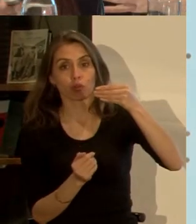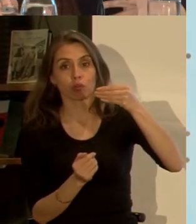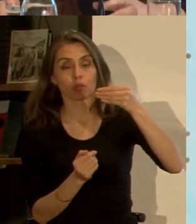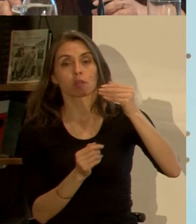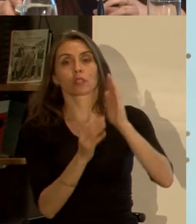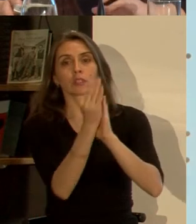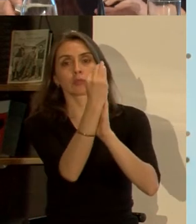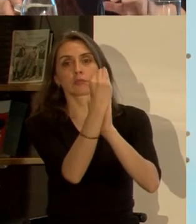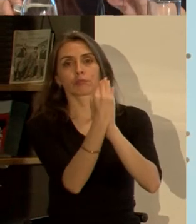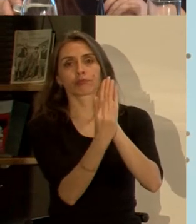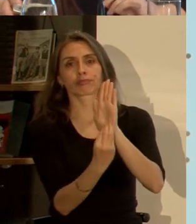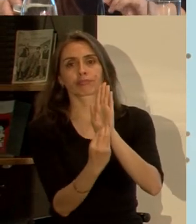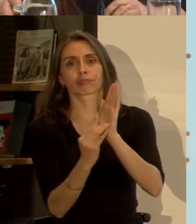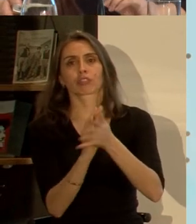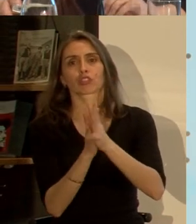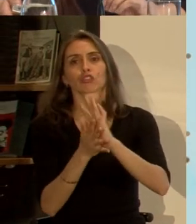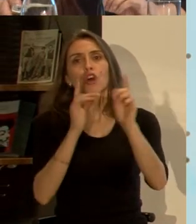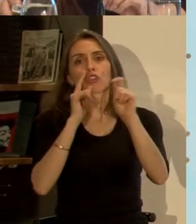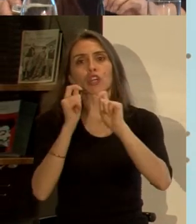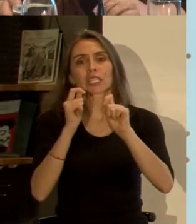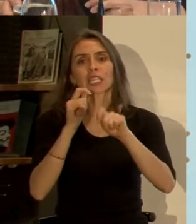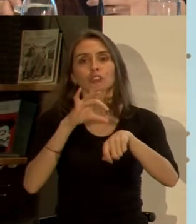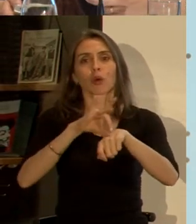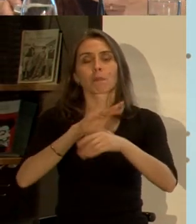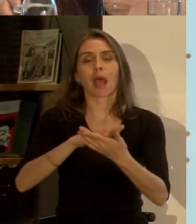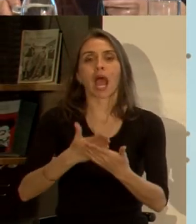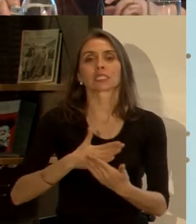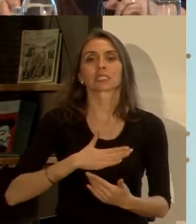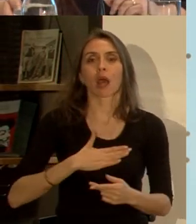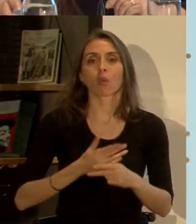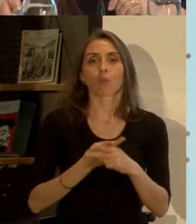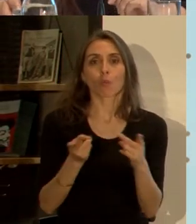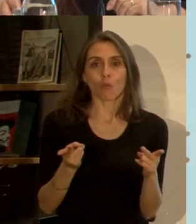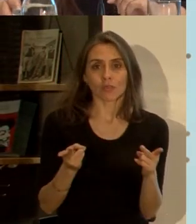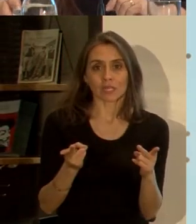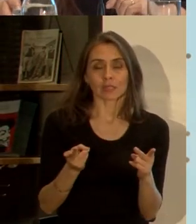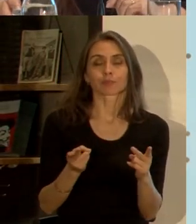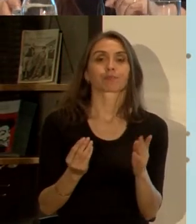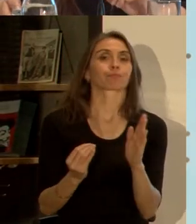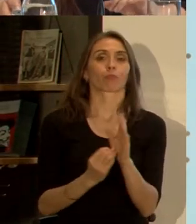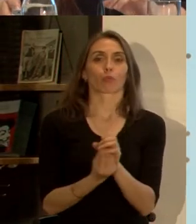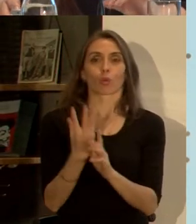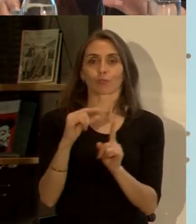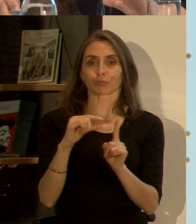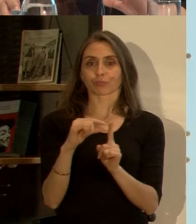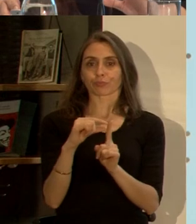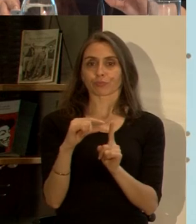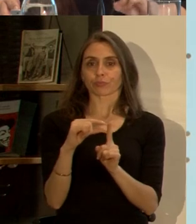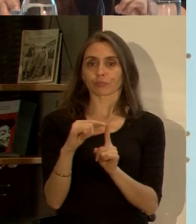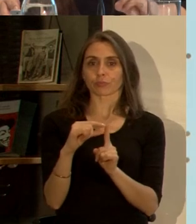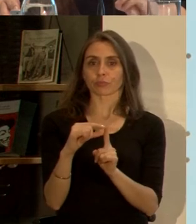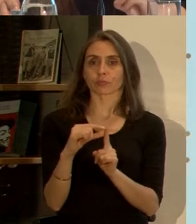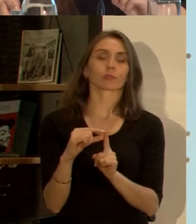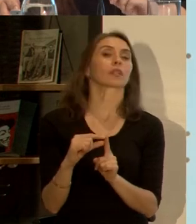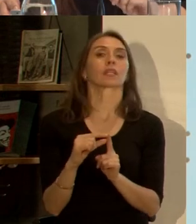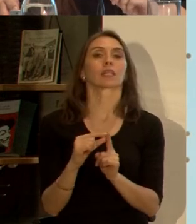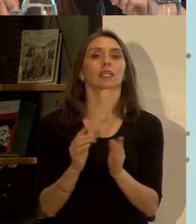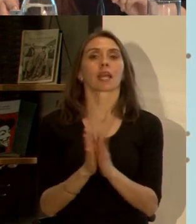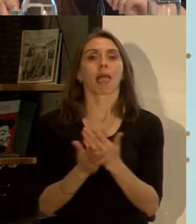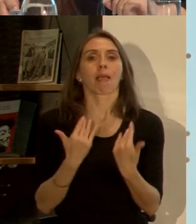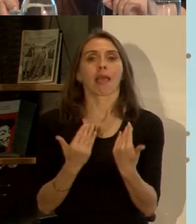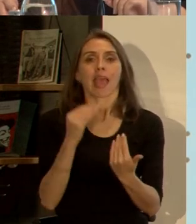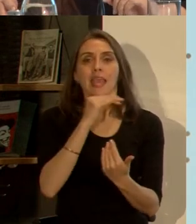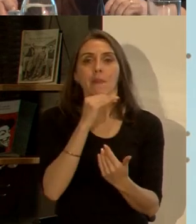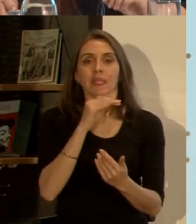abarca entonces ahora todos los riesgos en salud pública y se introduce un término nuevo que se llama las emergencias de salud